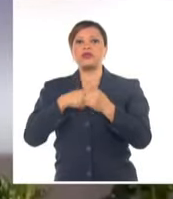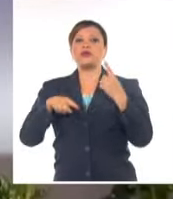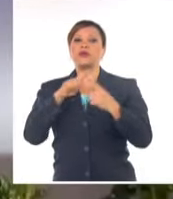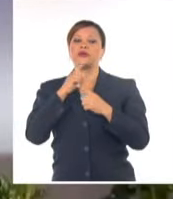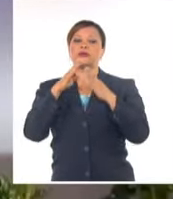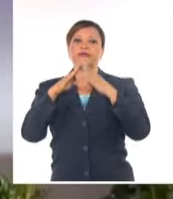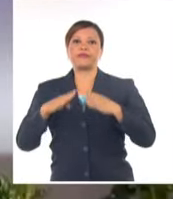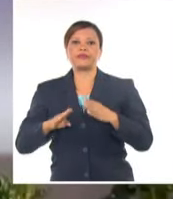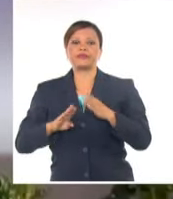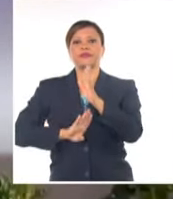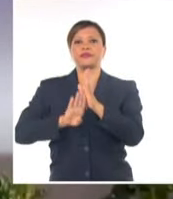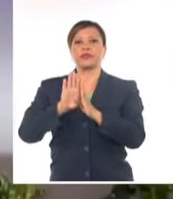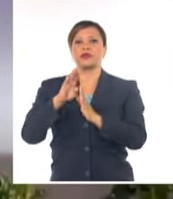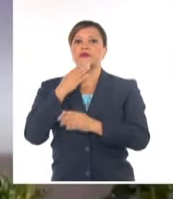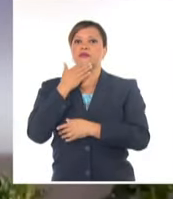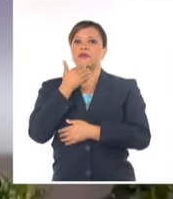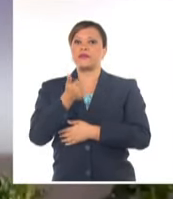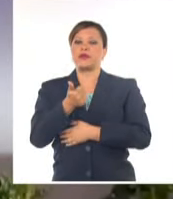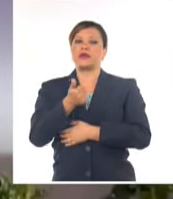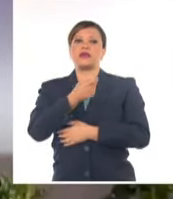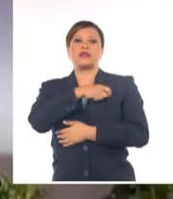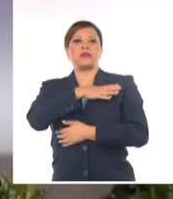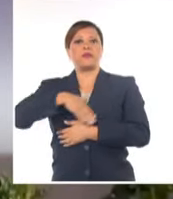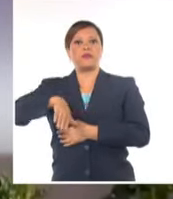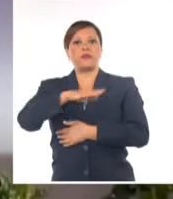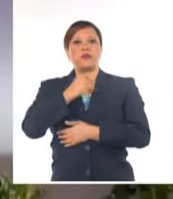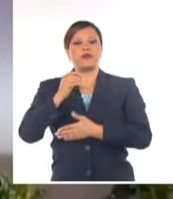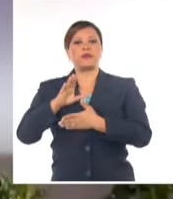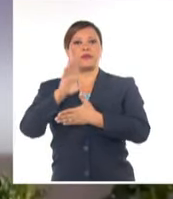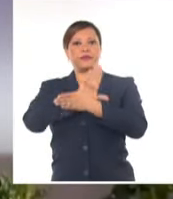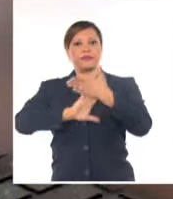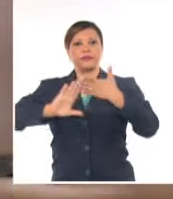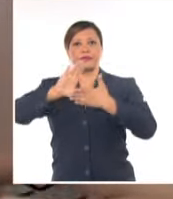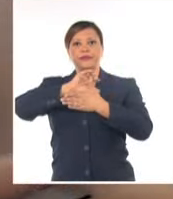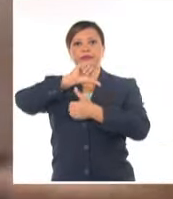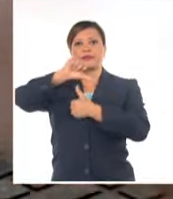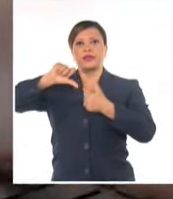y el bienestar de los pueblos de américa latina y el caribe